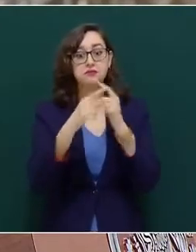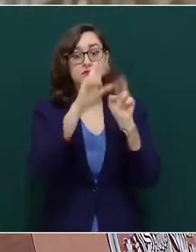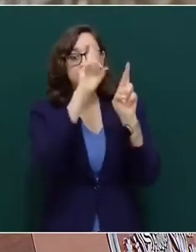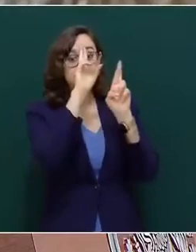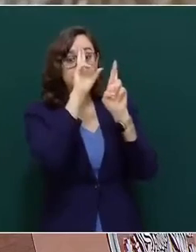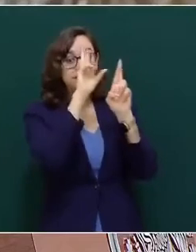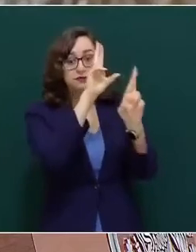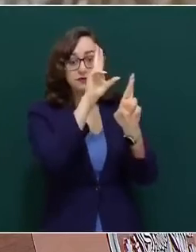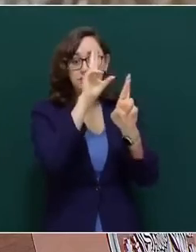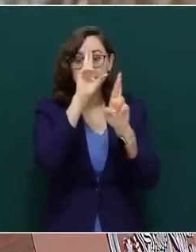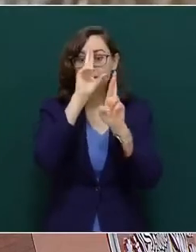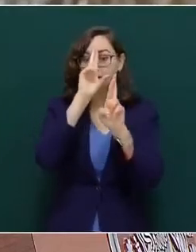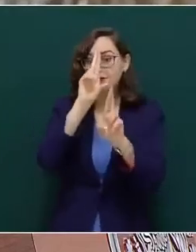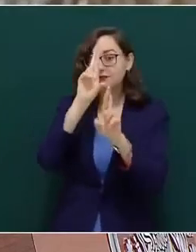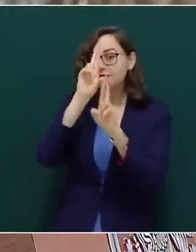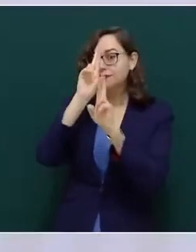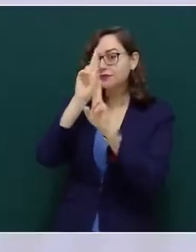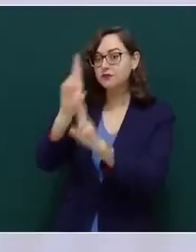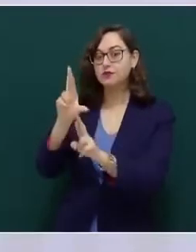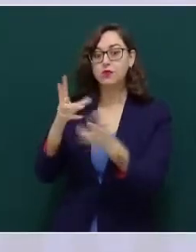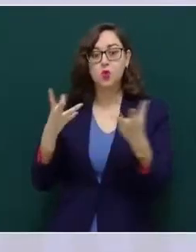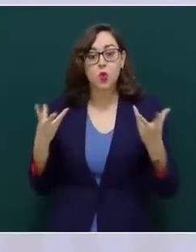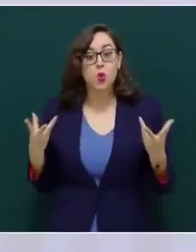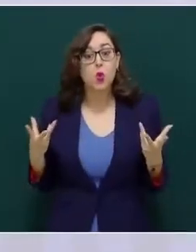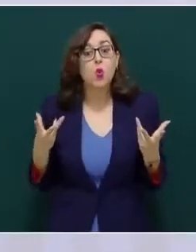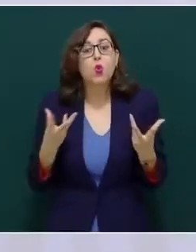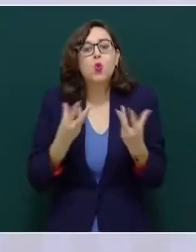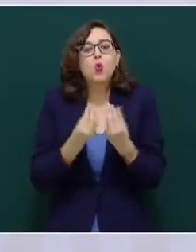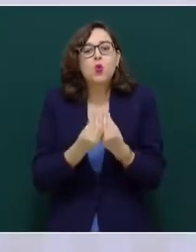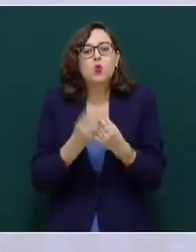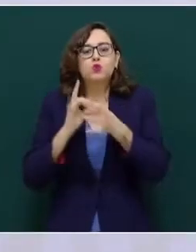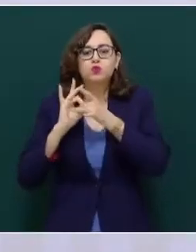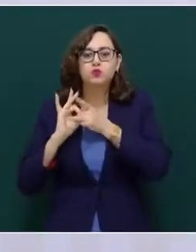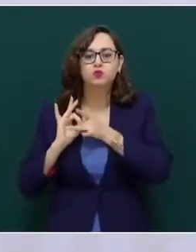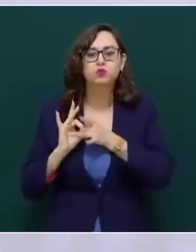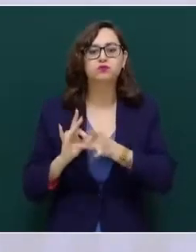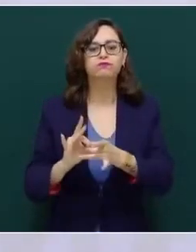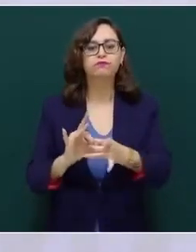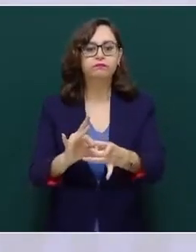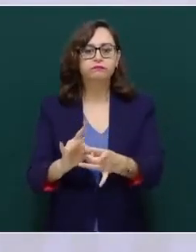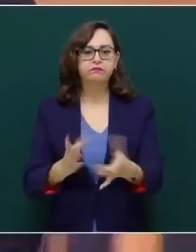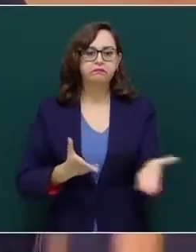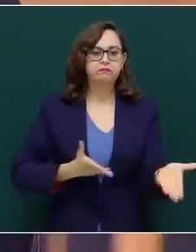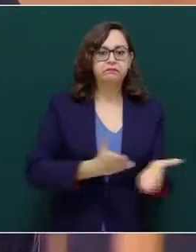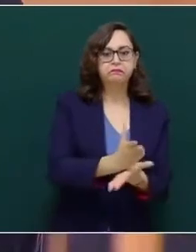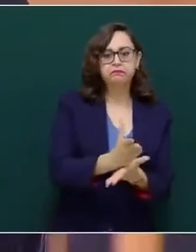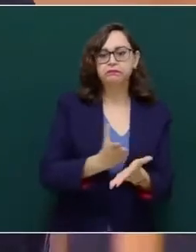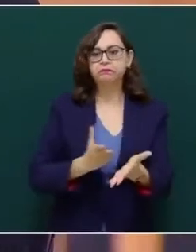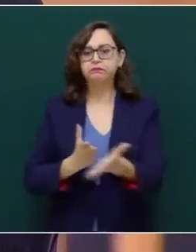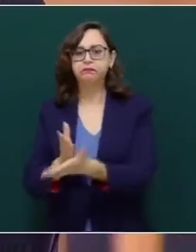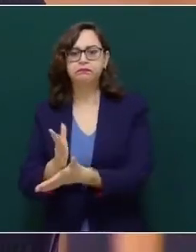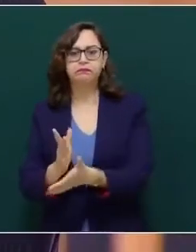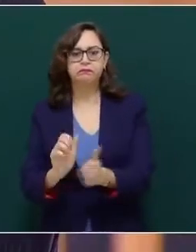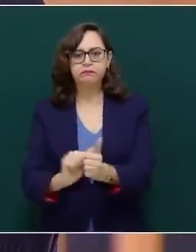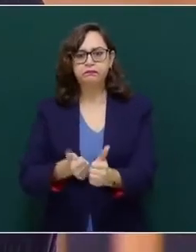y caminar juntos sin que nadie se quede atrás.